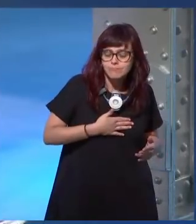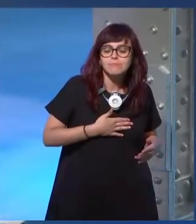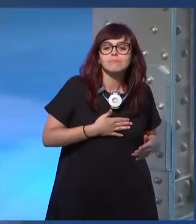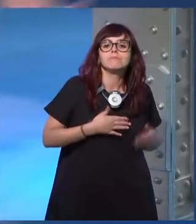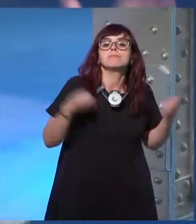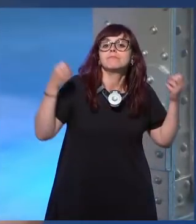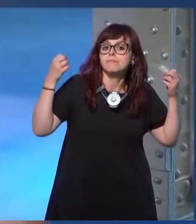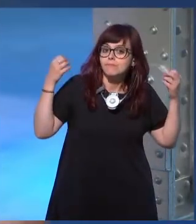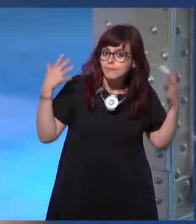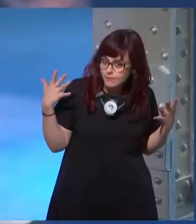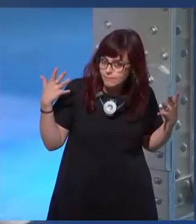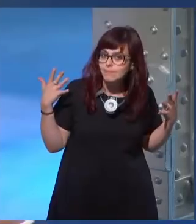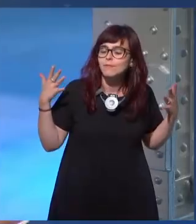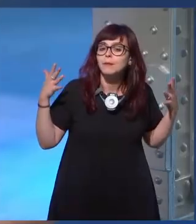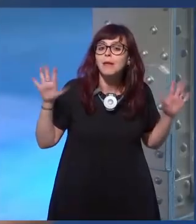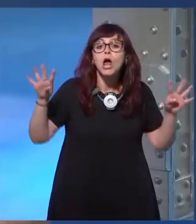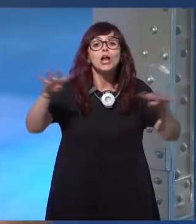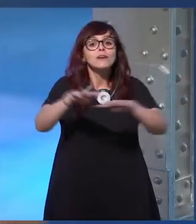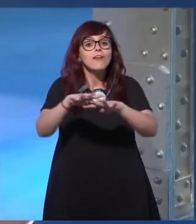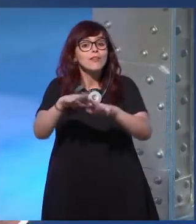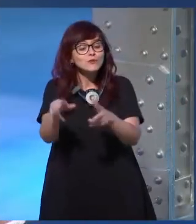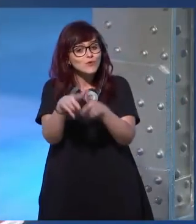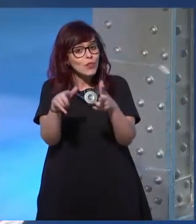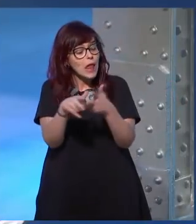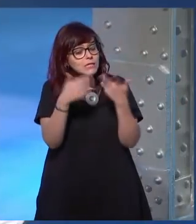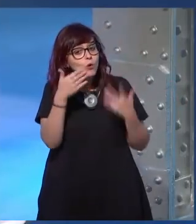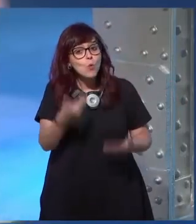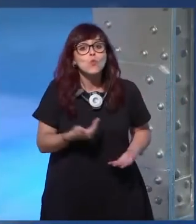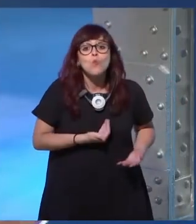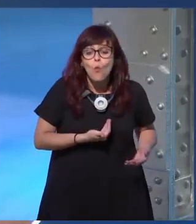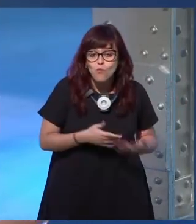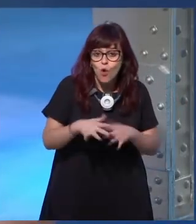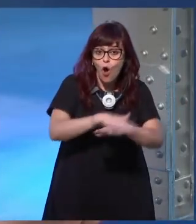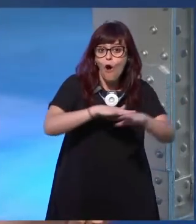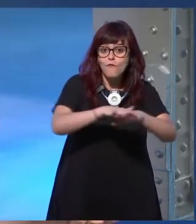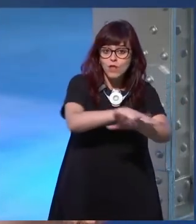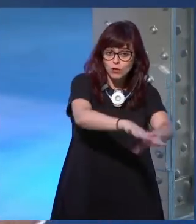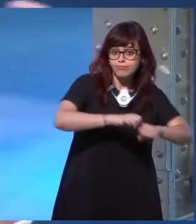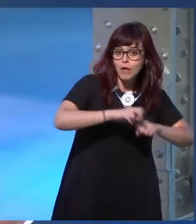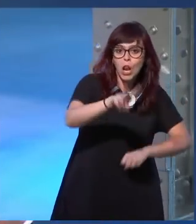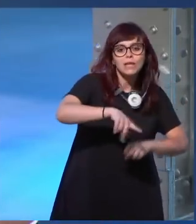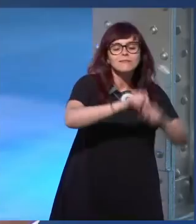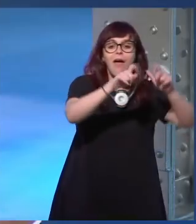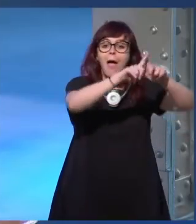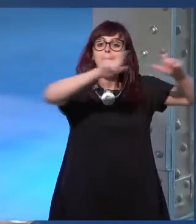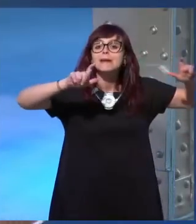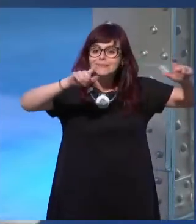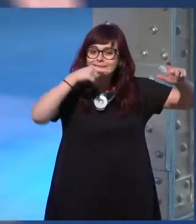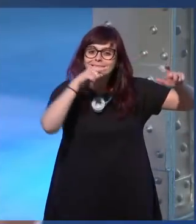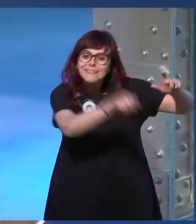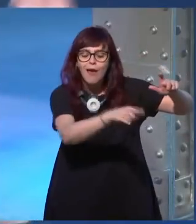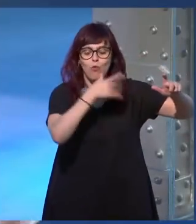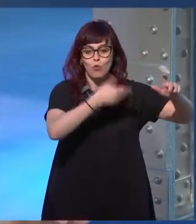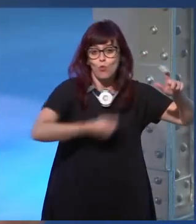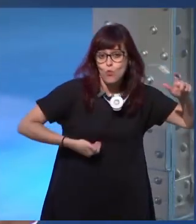es bien las redes sociales no son propiedad de los gobiernos no son públicas son propiedad de empresas a mí lo que me